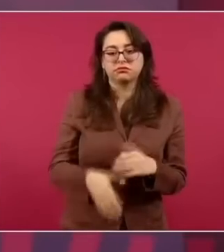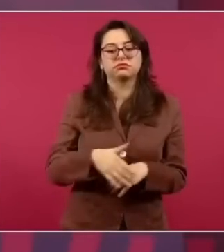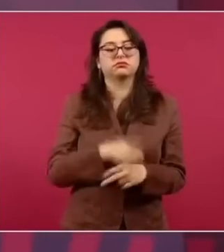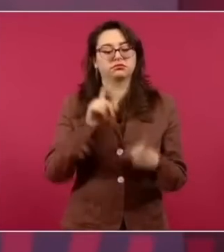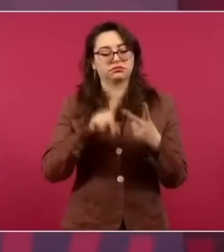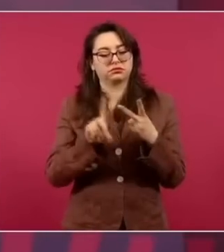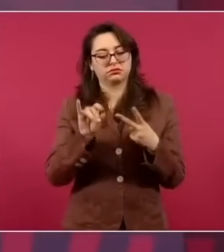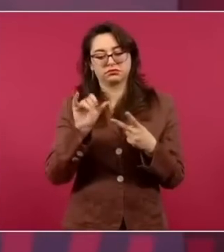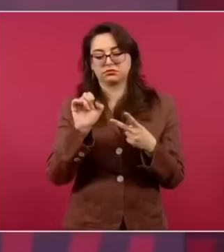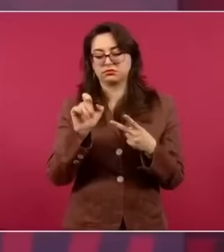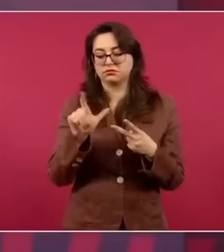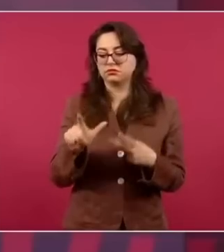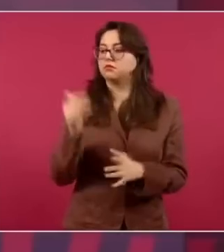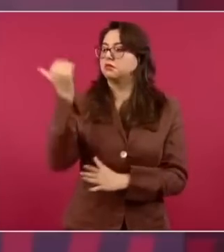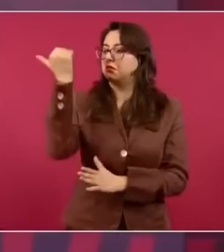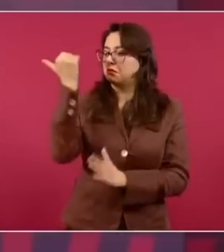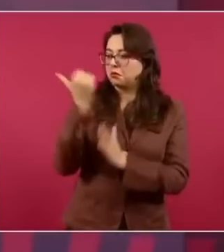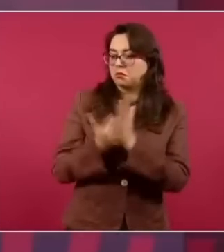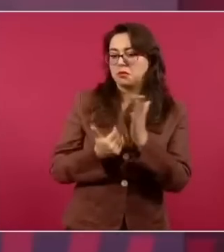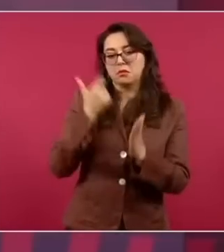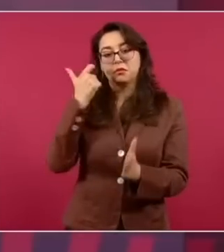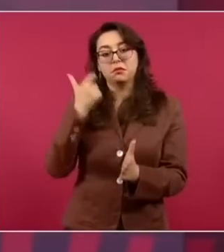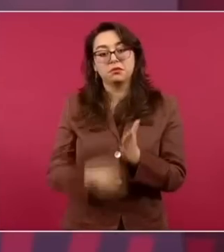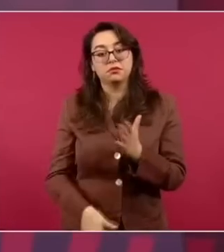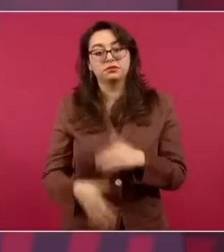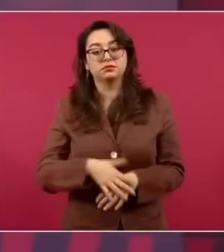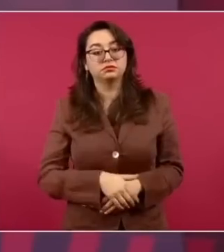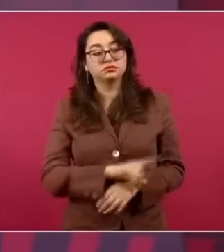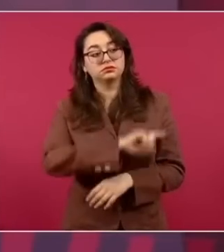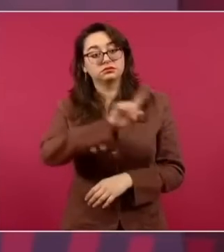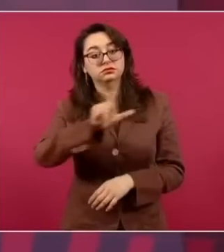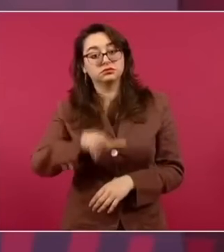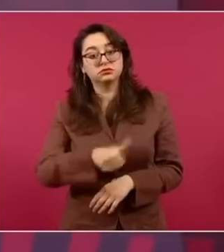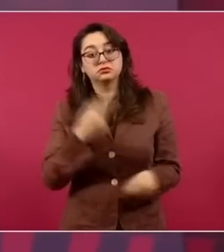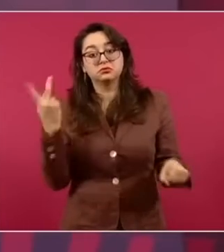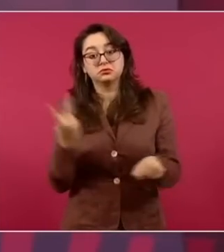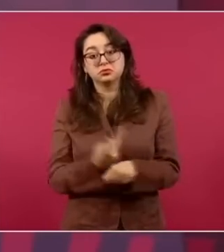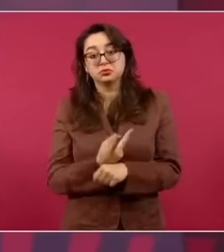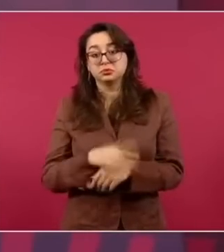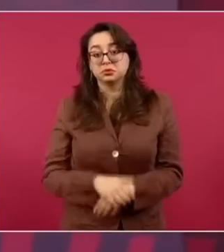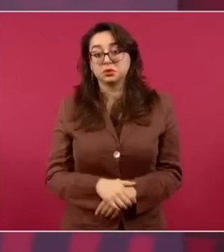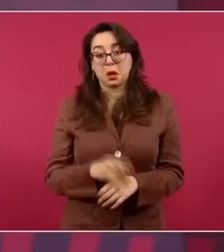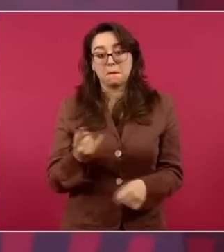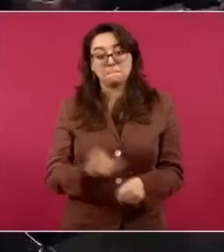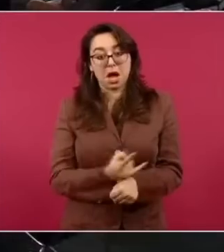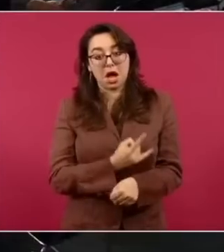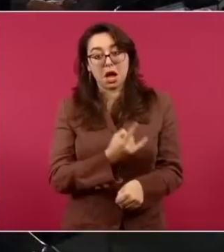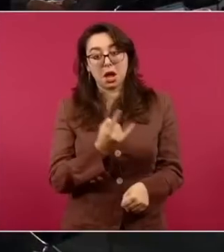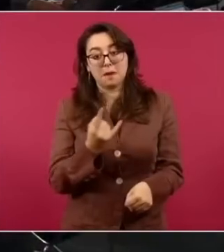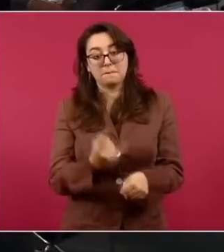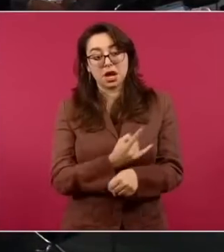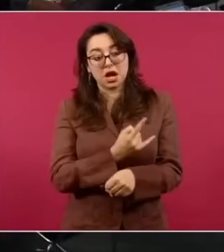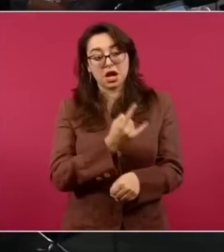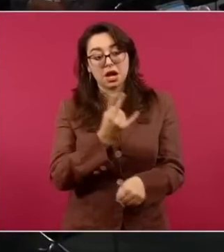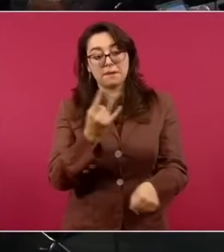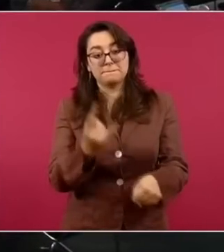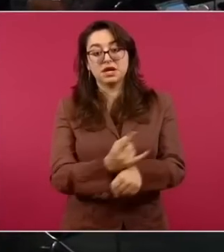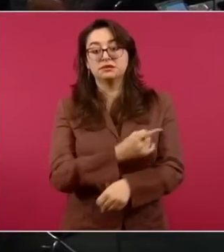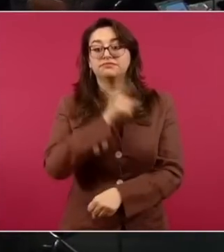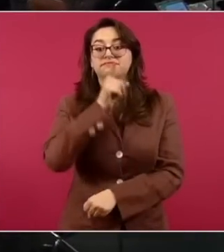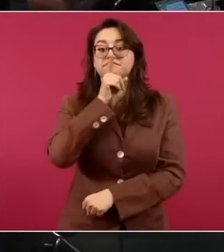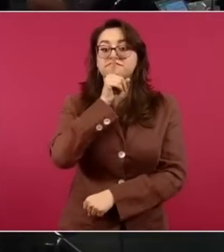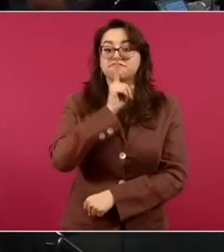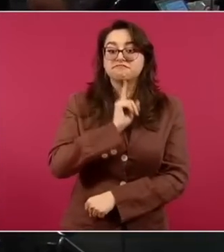eso. Puras mentiras. No llegó inversión extranjera, porque sí llevaron a cabo la